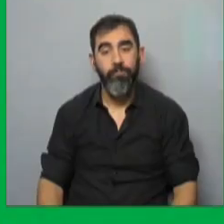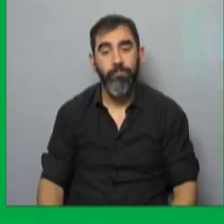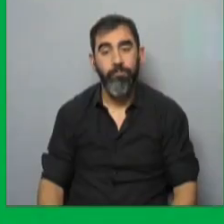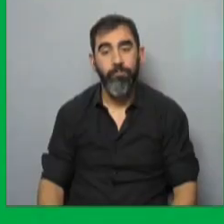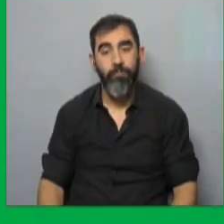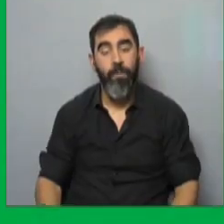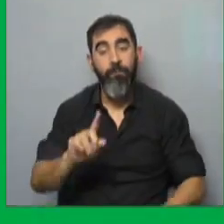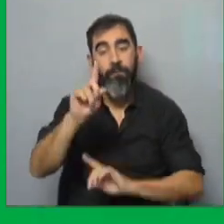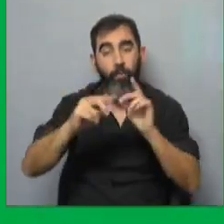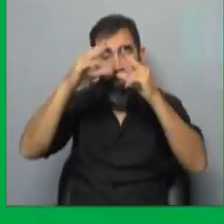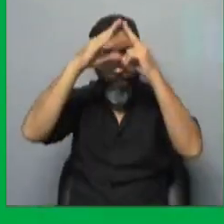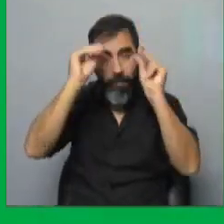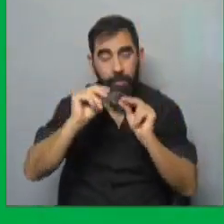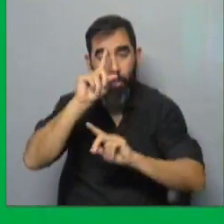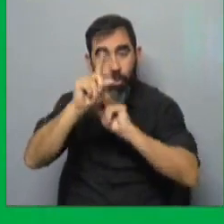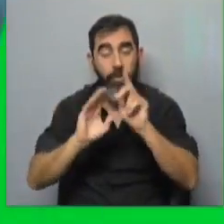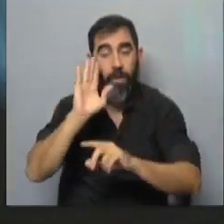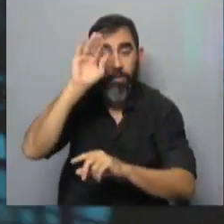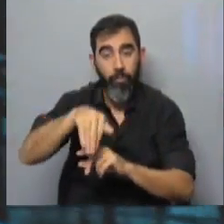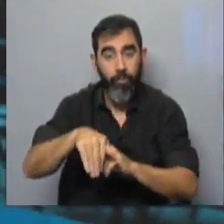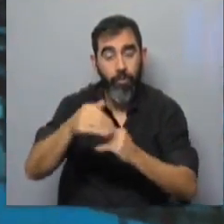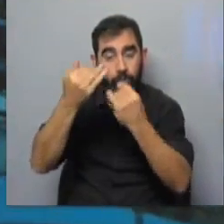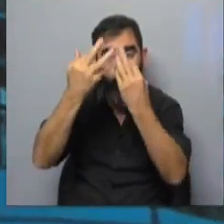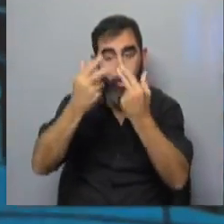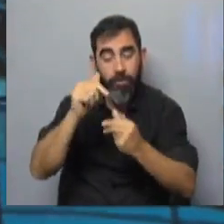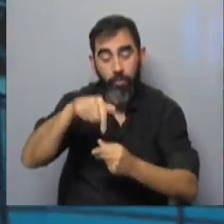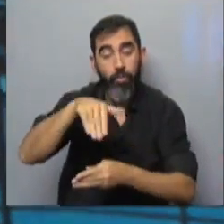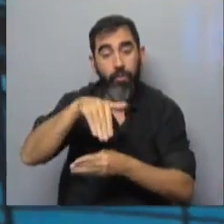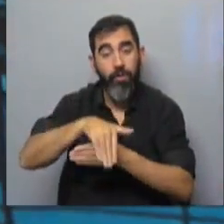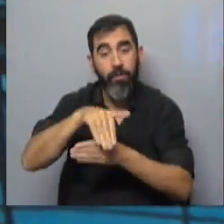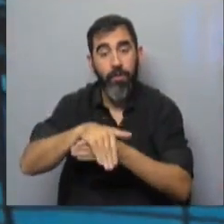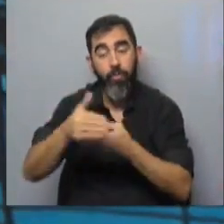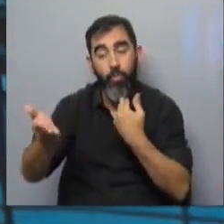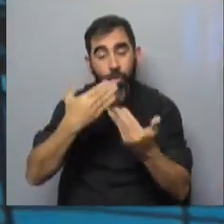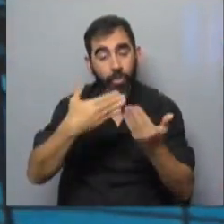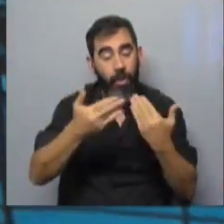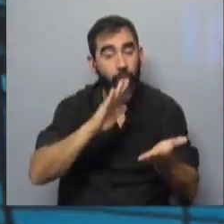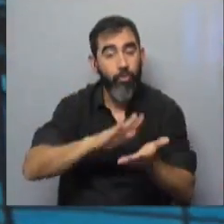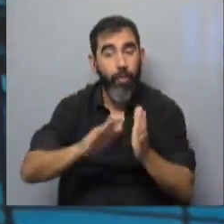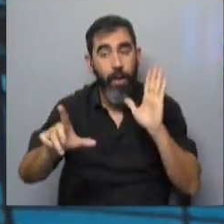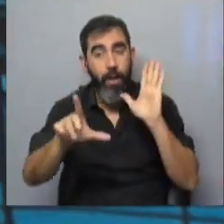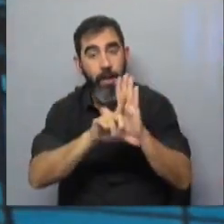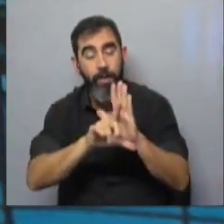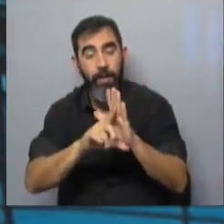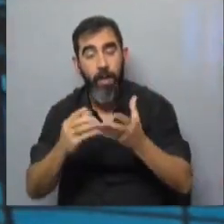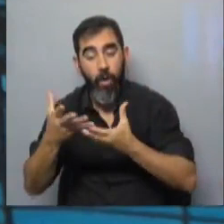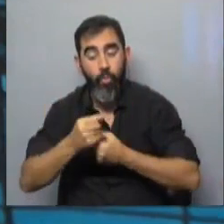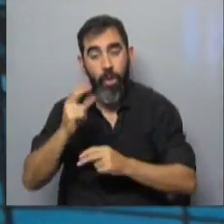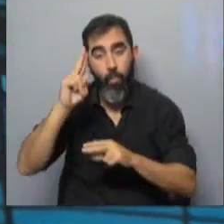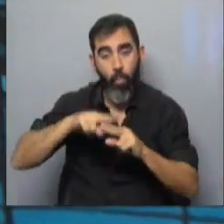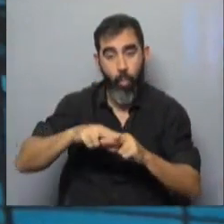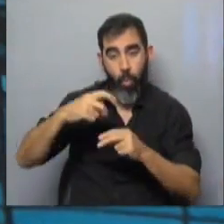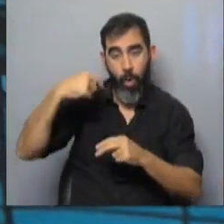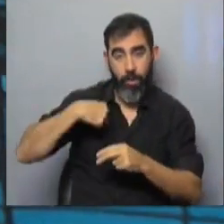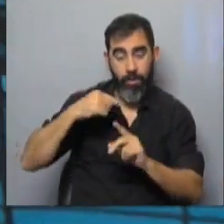La Facultad de Enfermería de la Universidad de la República organiza esta tarde un panel de intercambio respecto a las leyes de eutanasia que están a